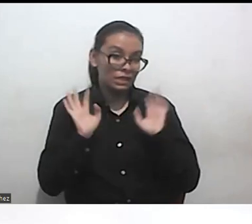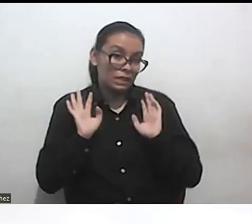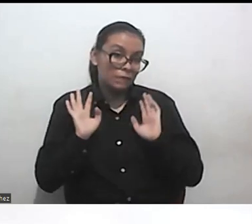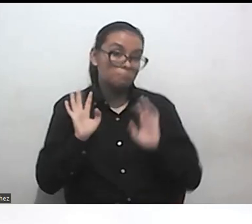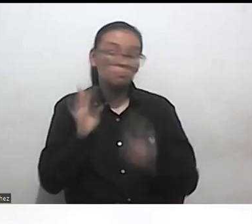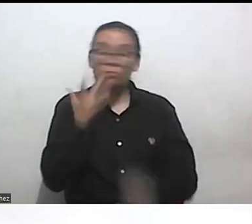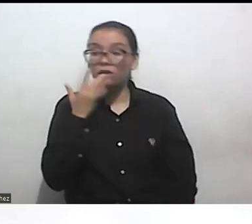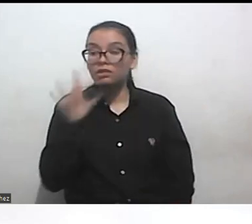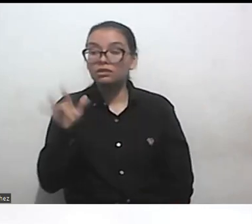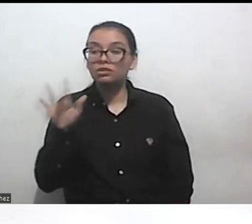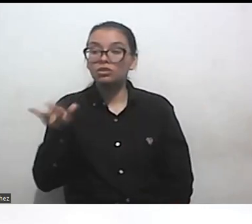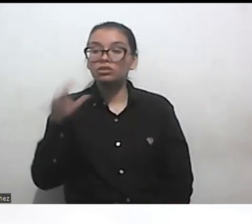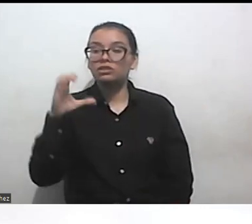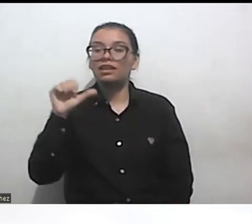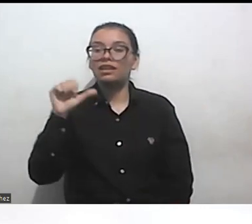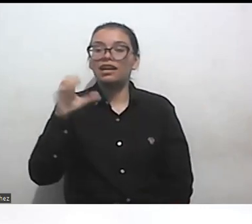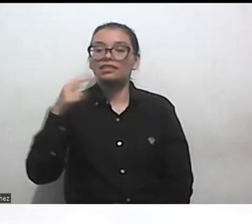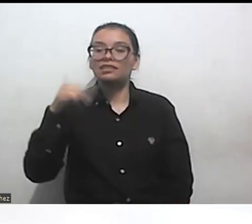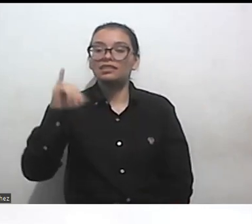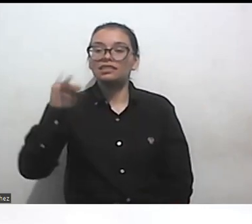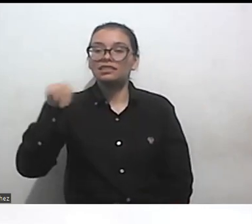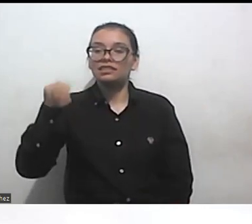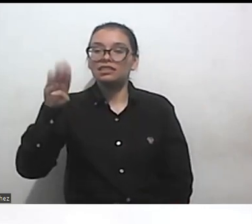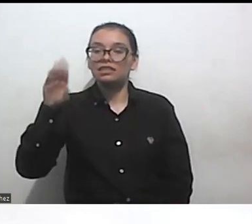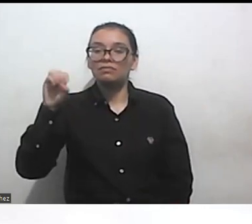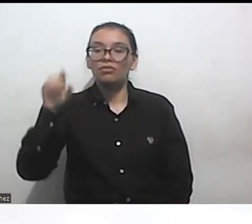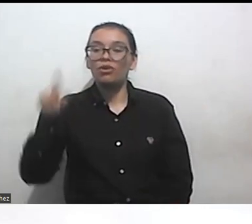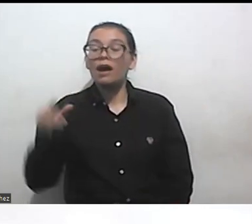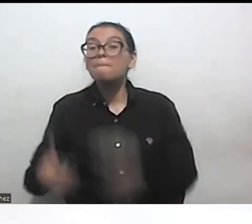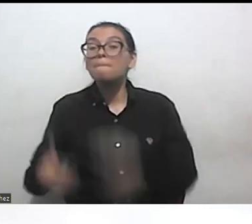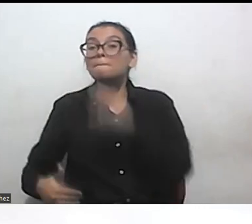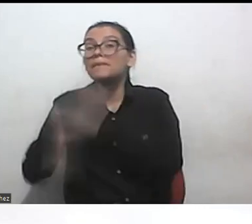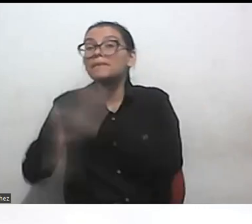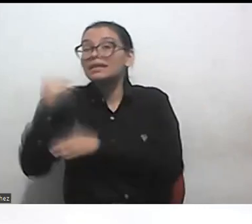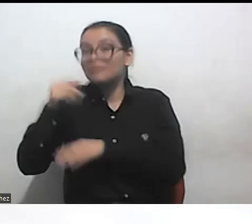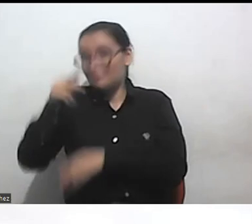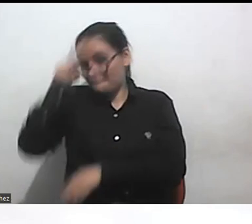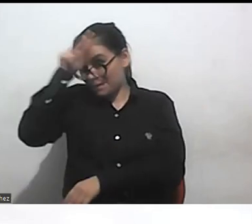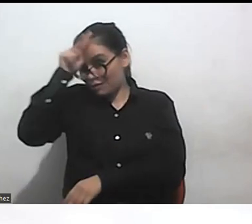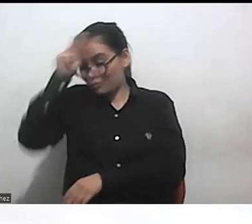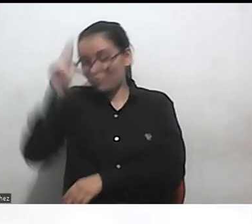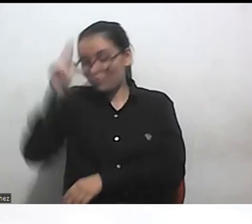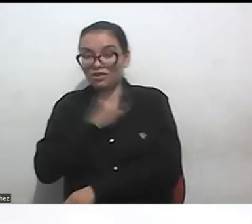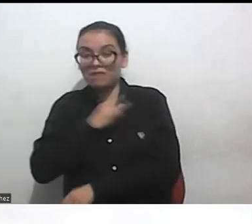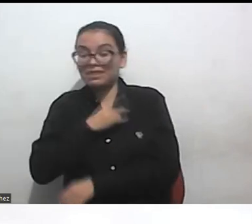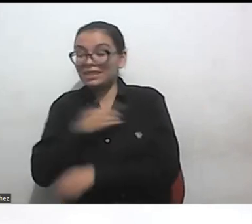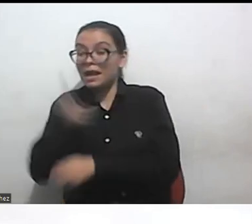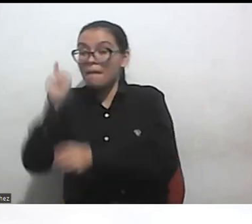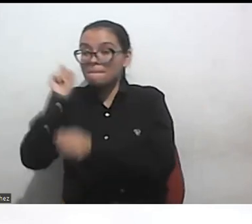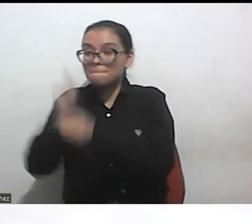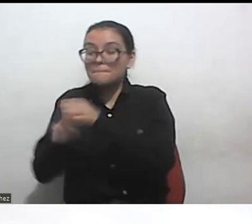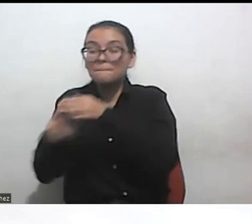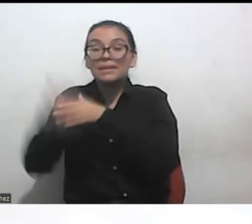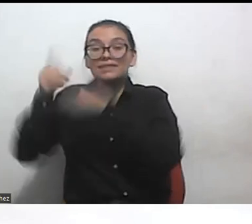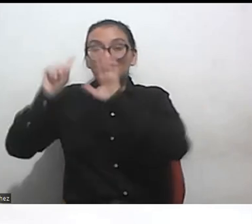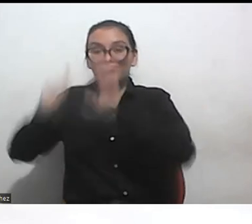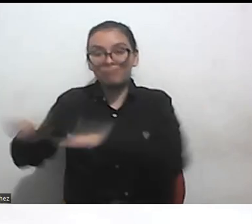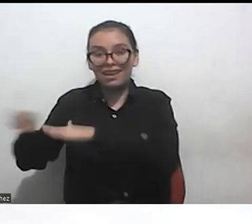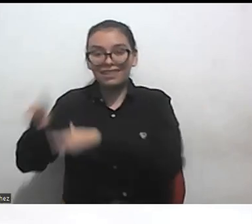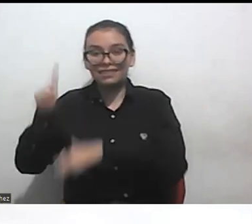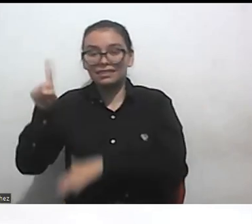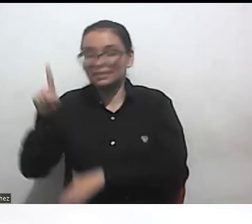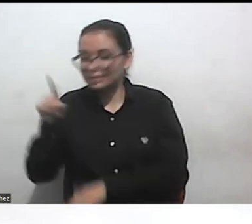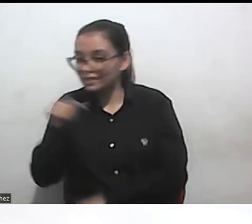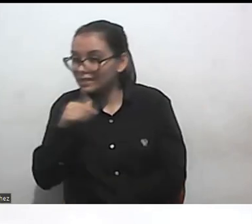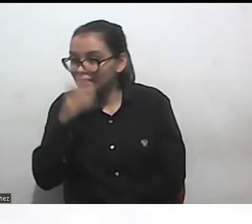quienes recién ingresan a la universidad en Perú que imagínense que tienen una primera clase de un primer